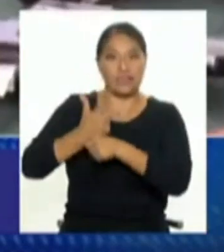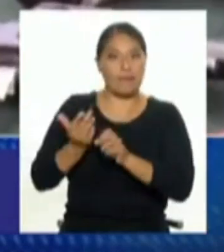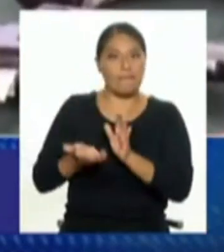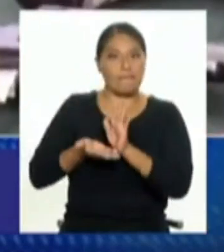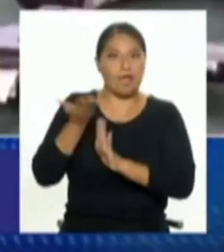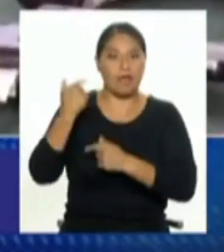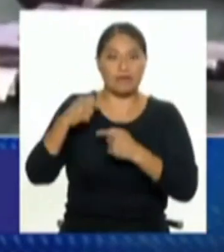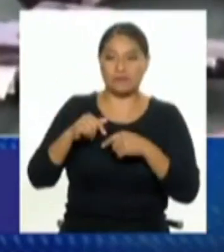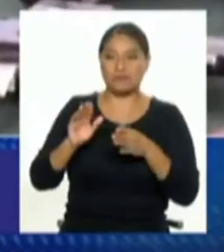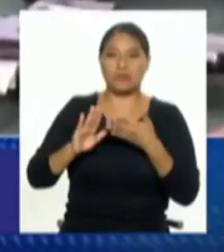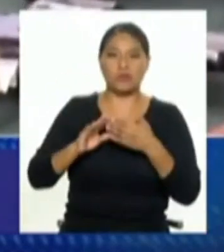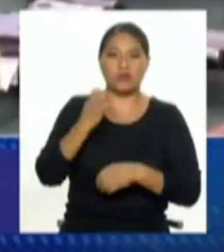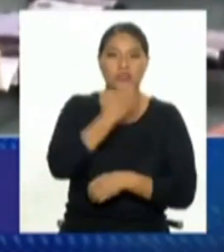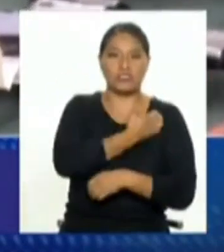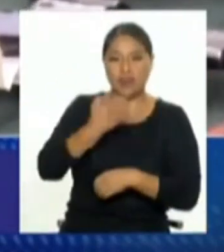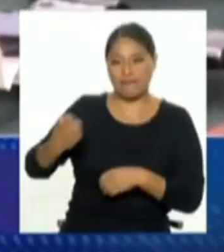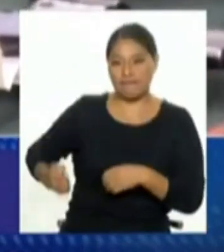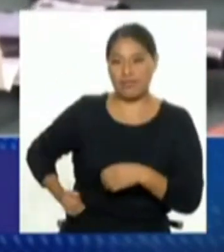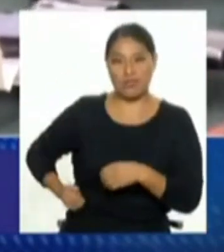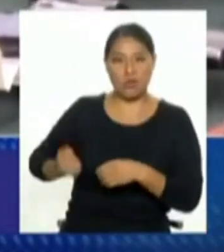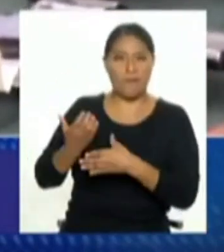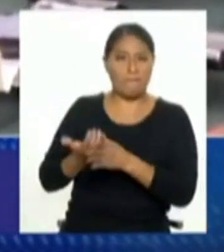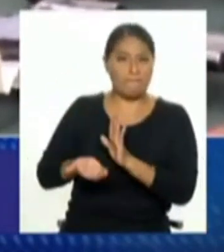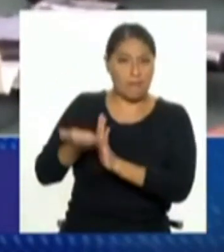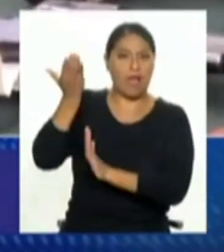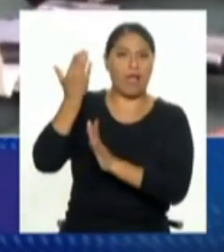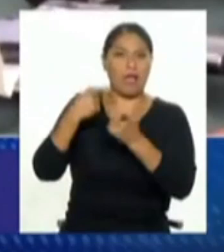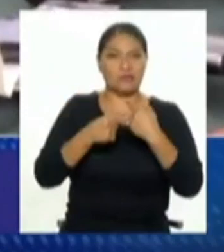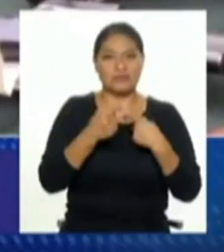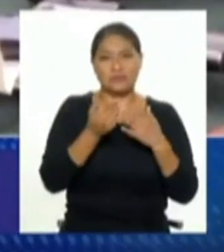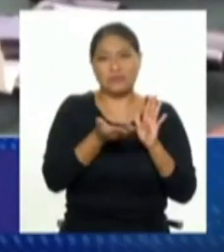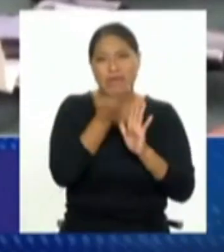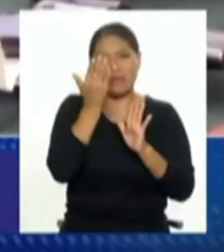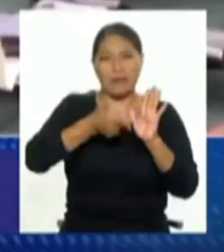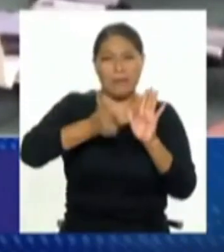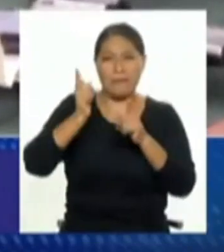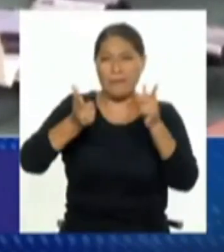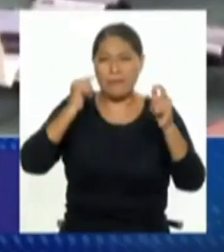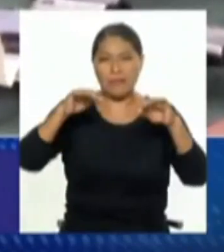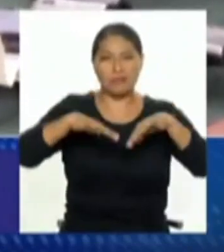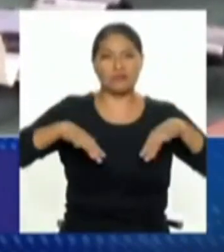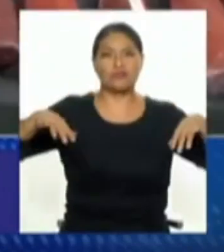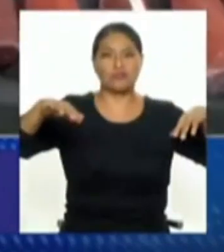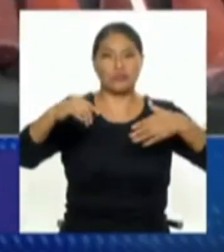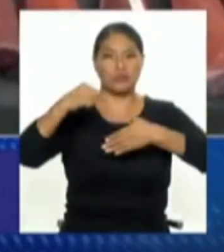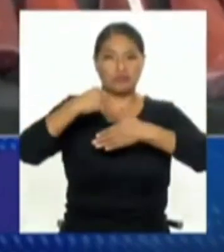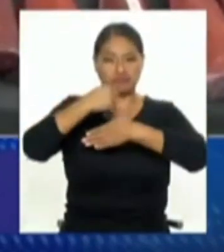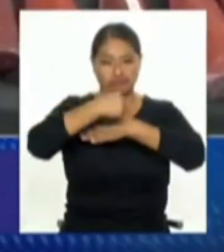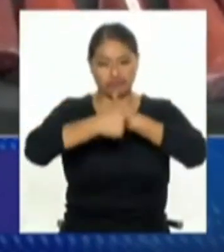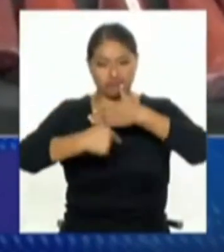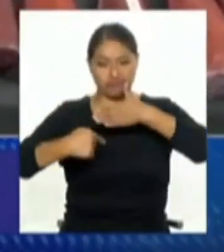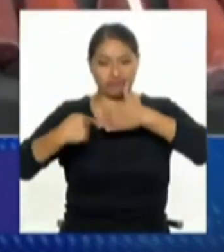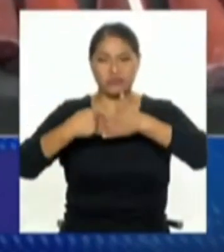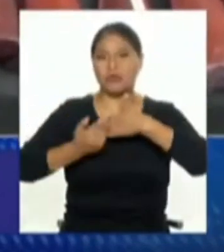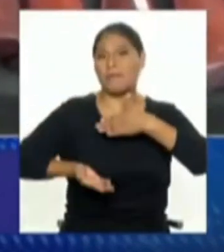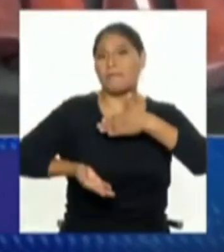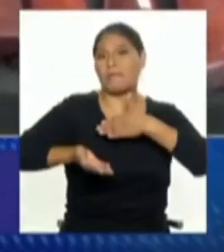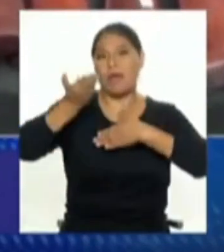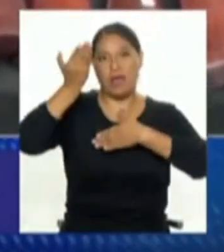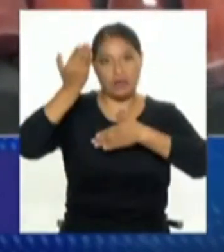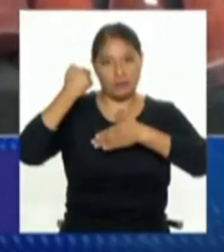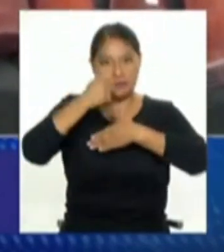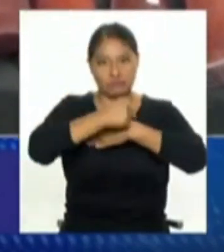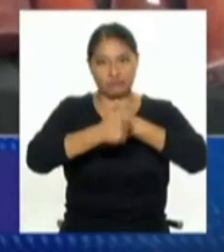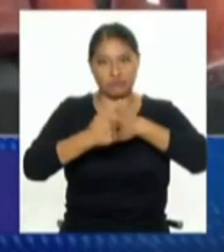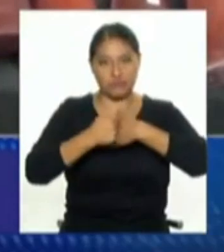de México las tasas por homicidios o sea de homicidios con armas de fuego respecto al resto de homicidios pueden llegar a 90 80% acá no llegamos ni